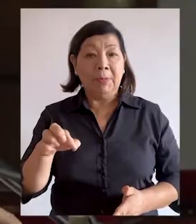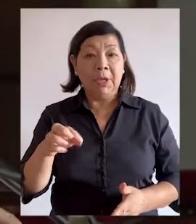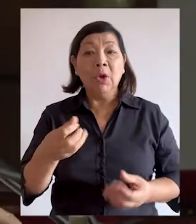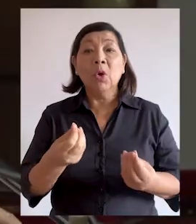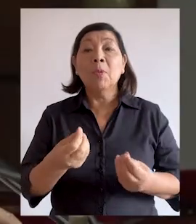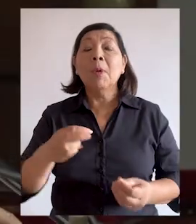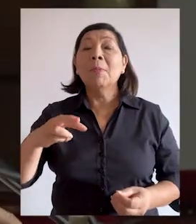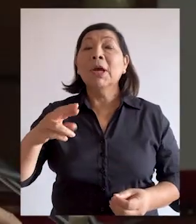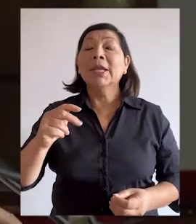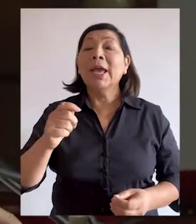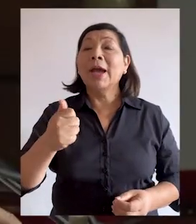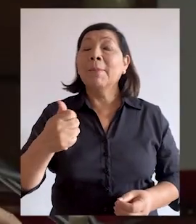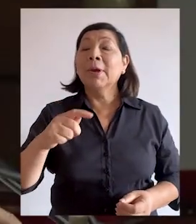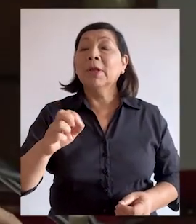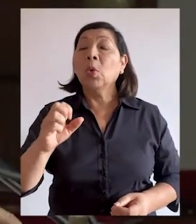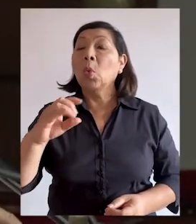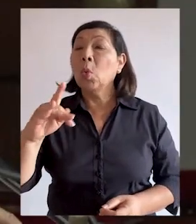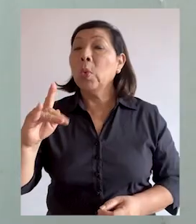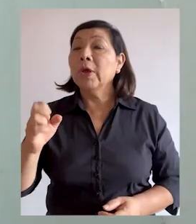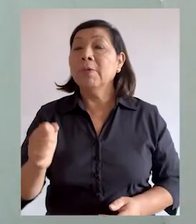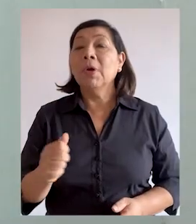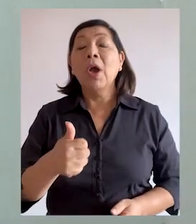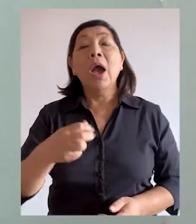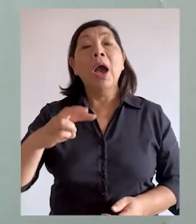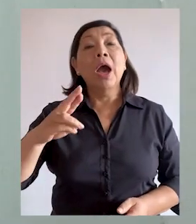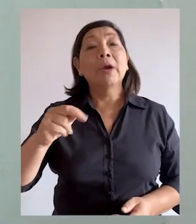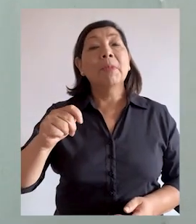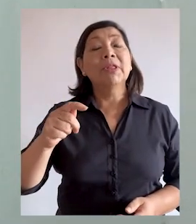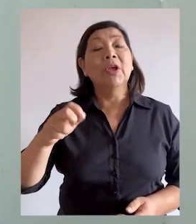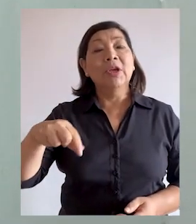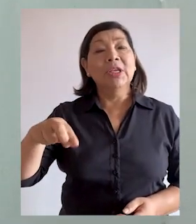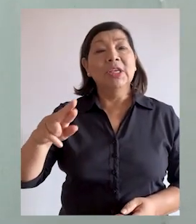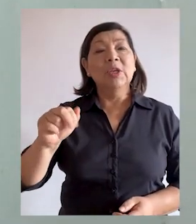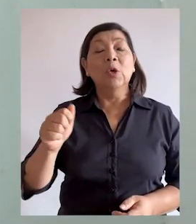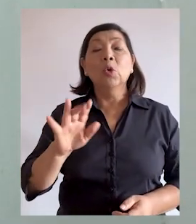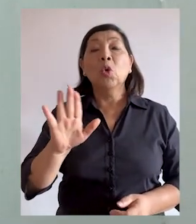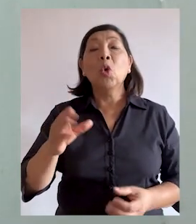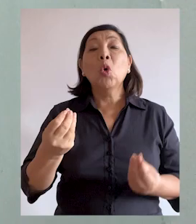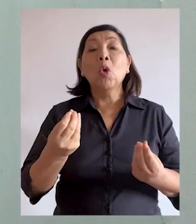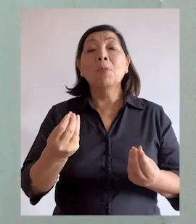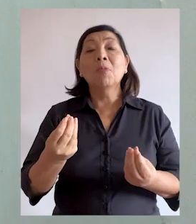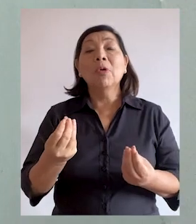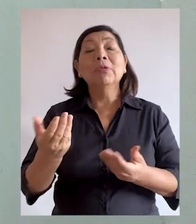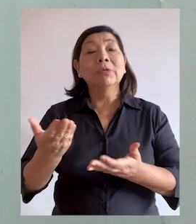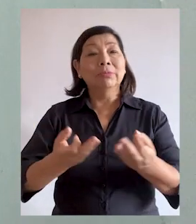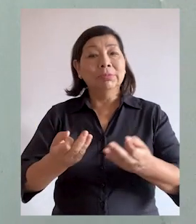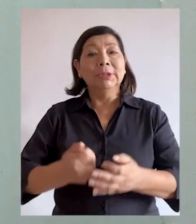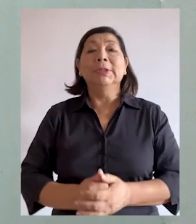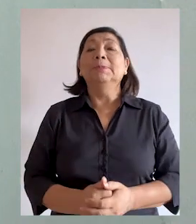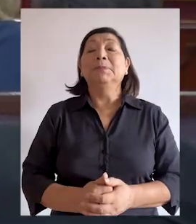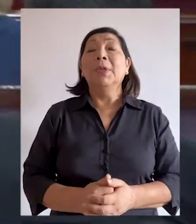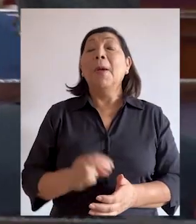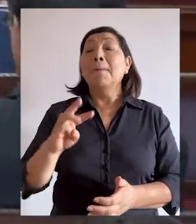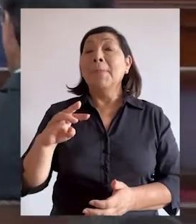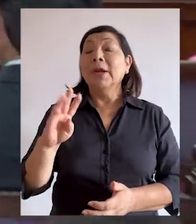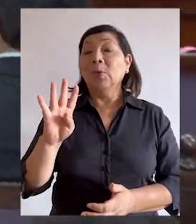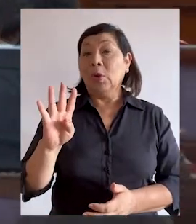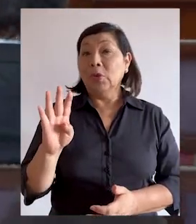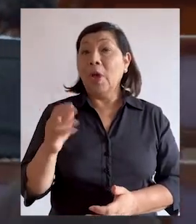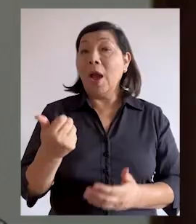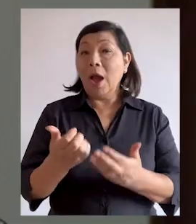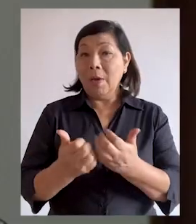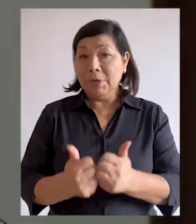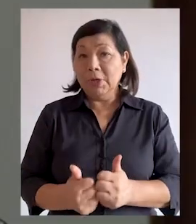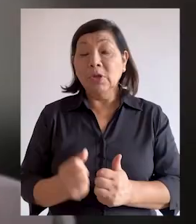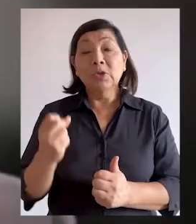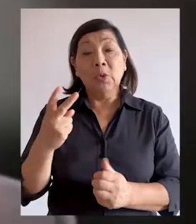así como María de los Ángeles Martín Cueva y Carlos Armando Quiroz Montalvo, en su calidad de liquidadores. El martes 4 de